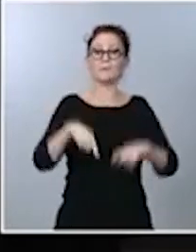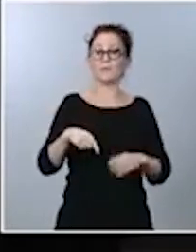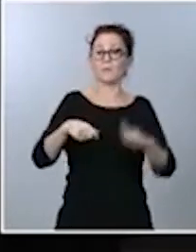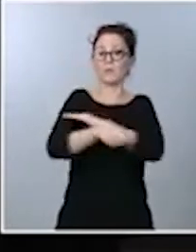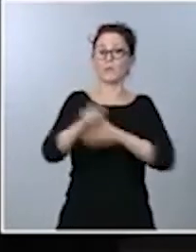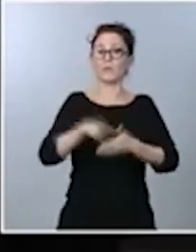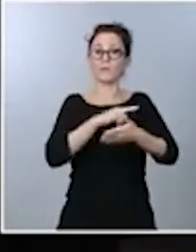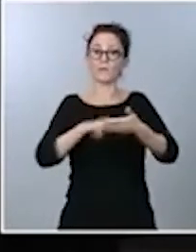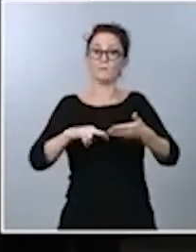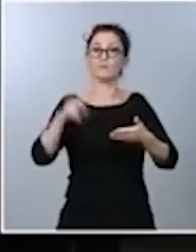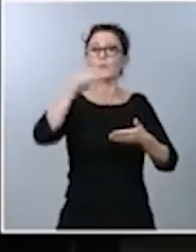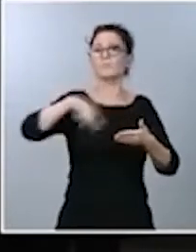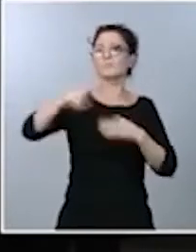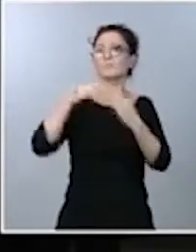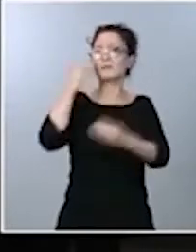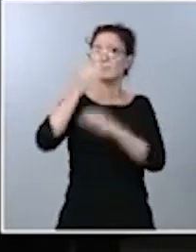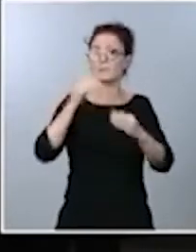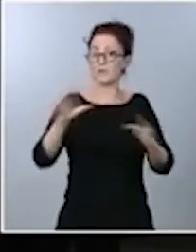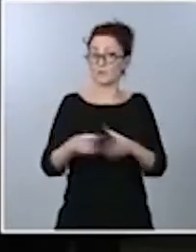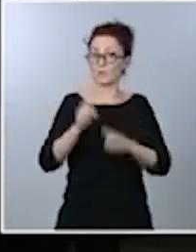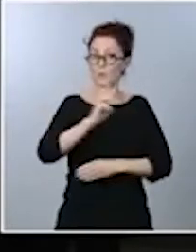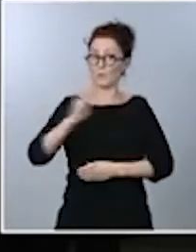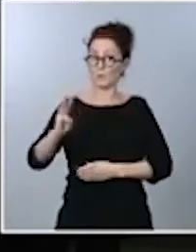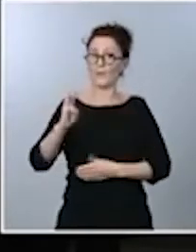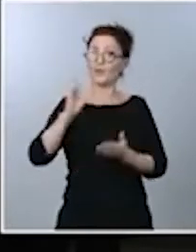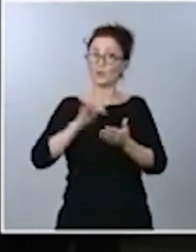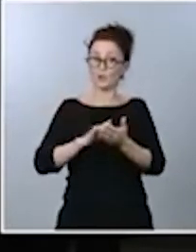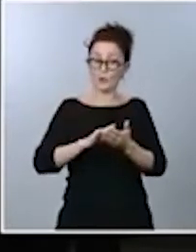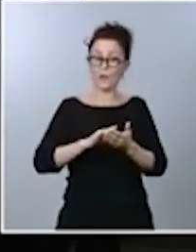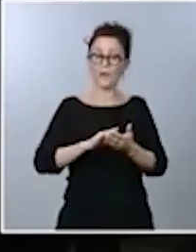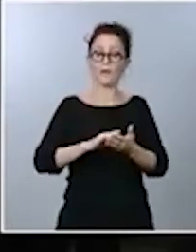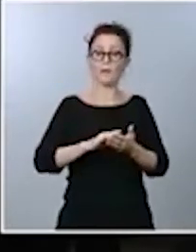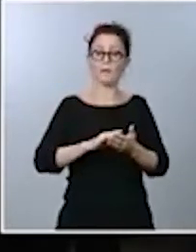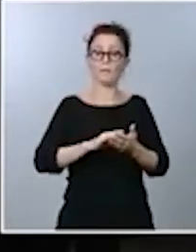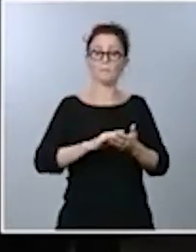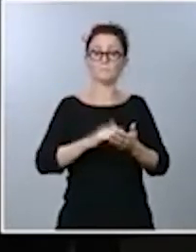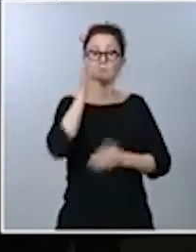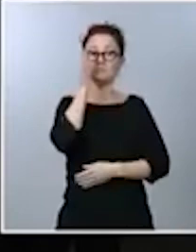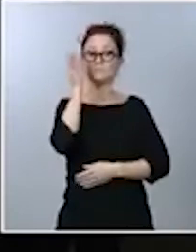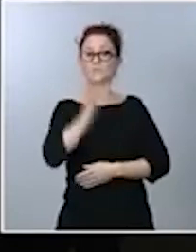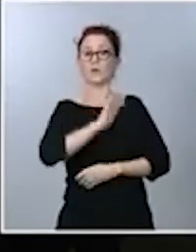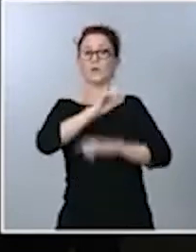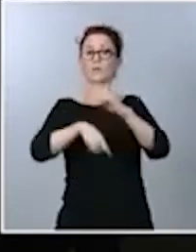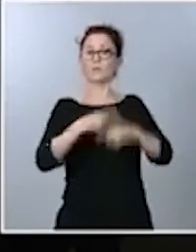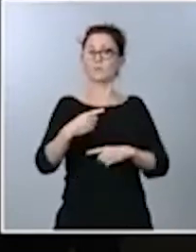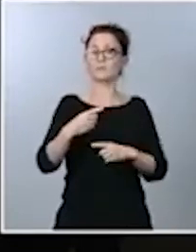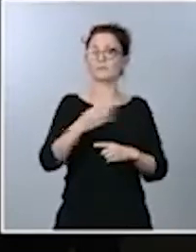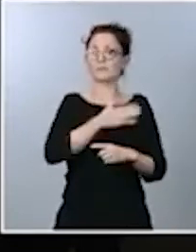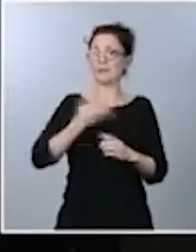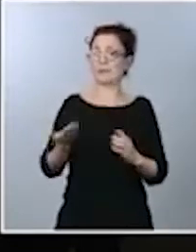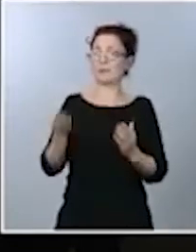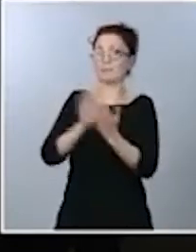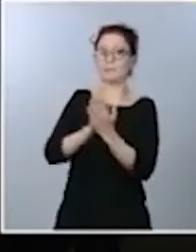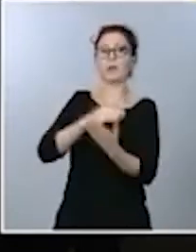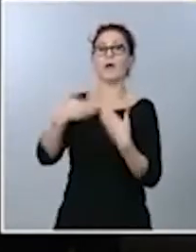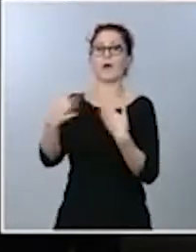el Partido Popular, después de que transcurra, se venga a dialogar con ustedes en la medida en que ustedes se lo demandan? Gracias.